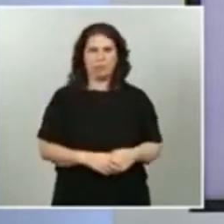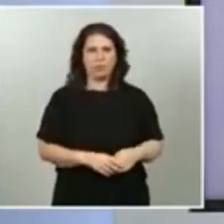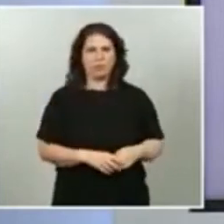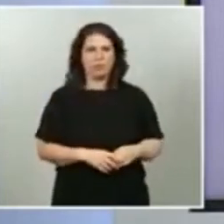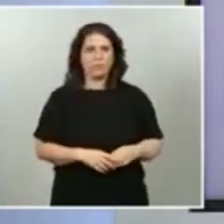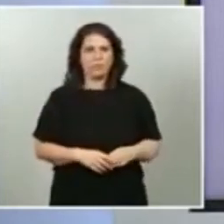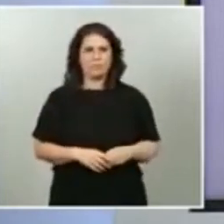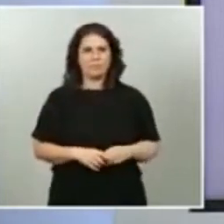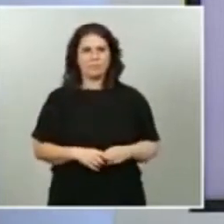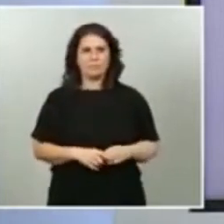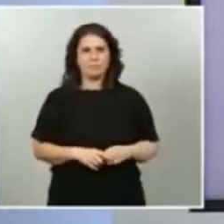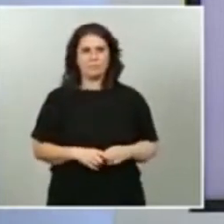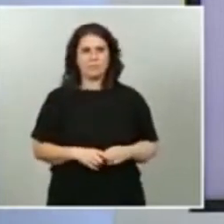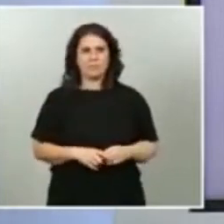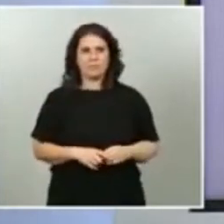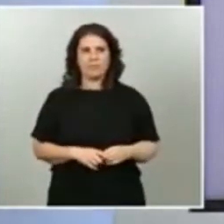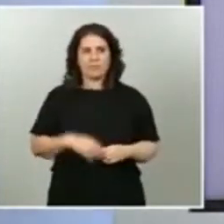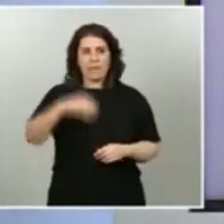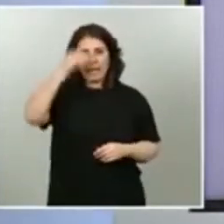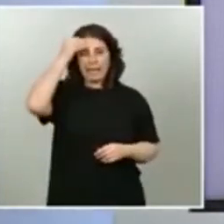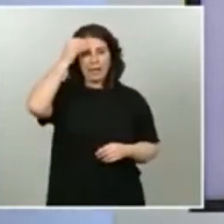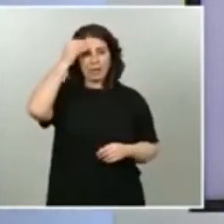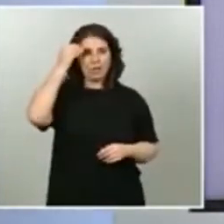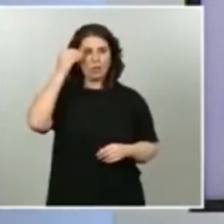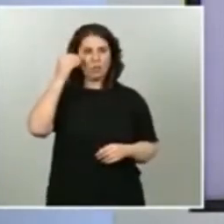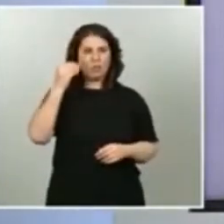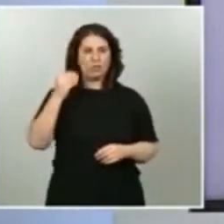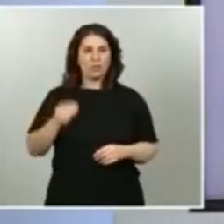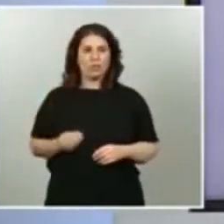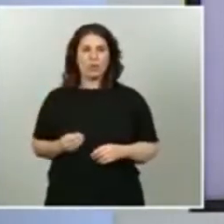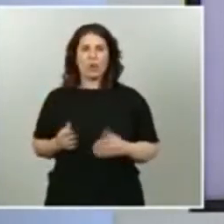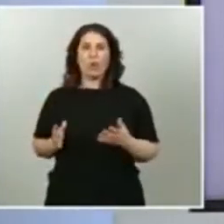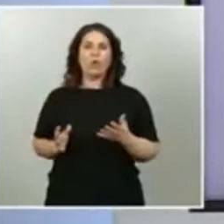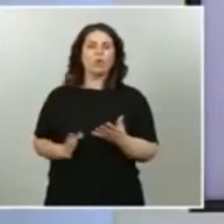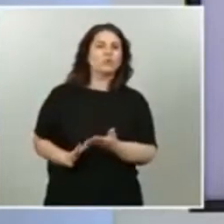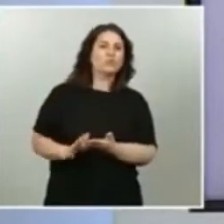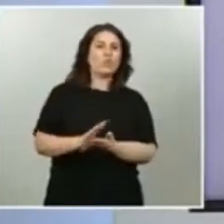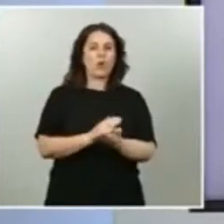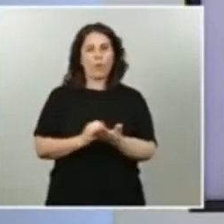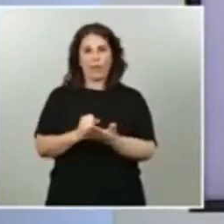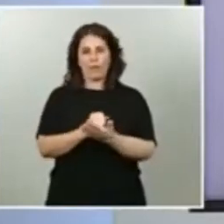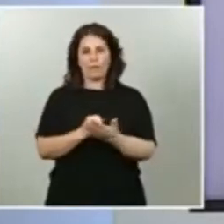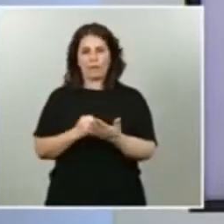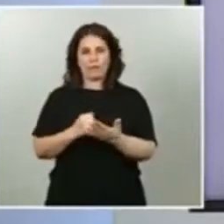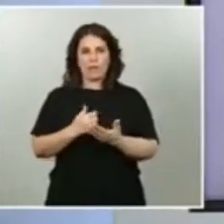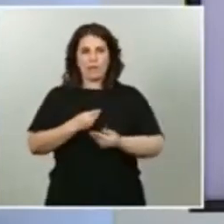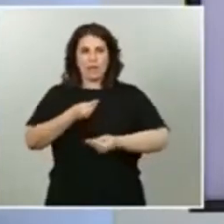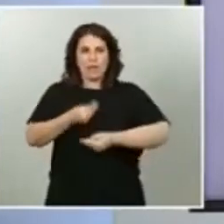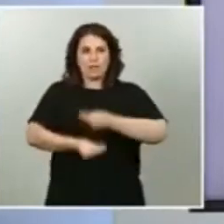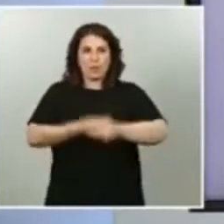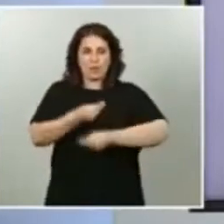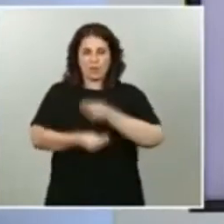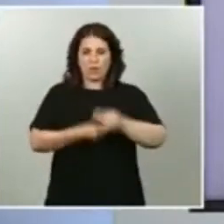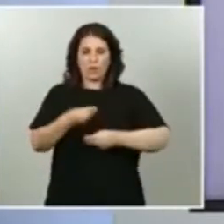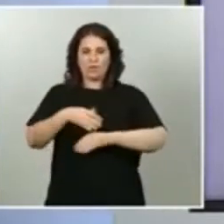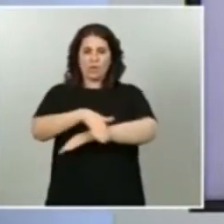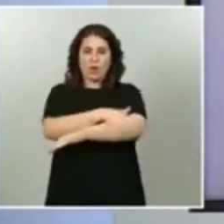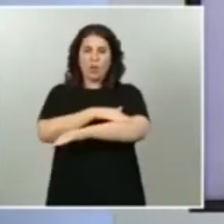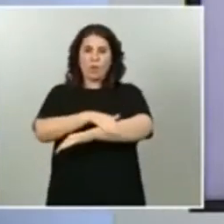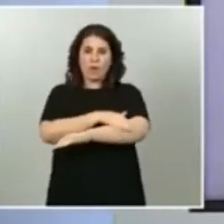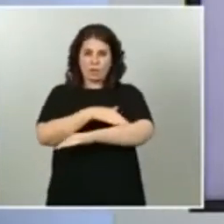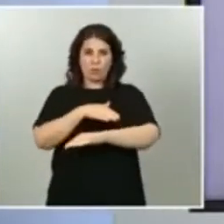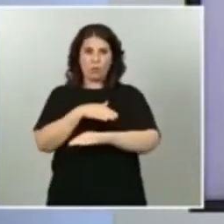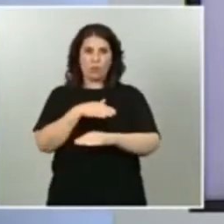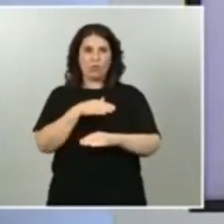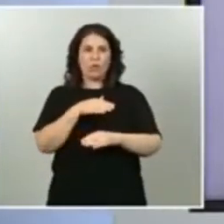es que todas las actuaciones que este Gobierno enfrenta lo hace siempre